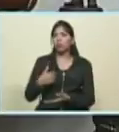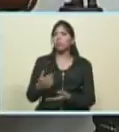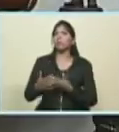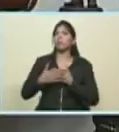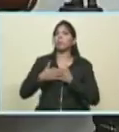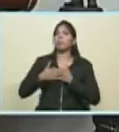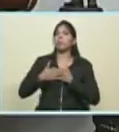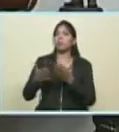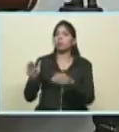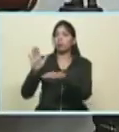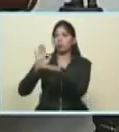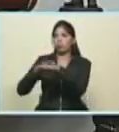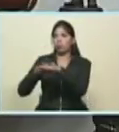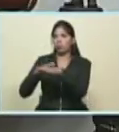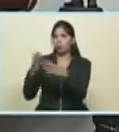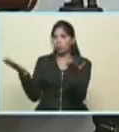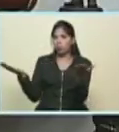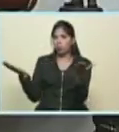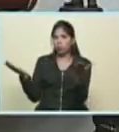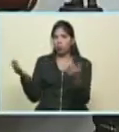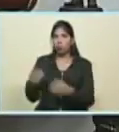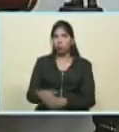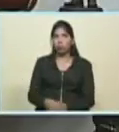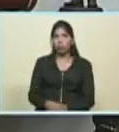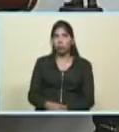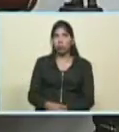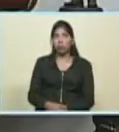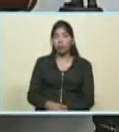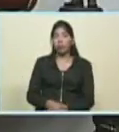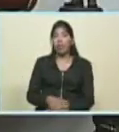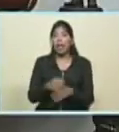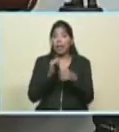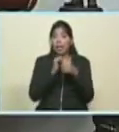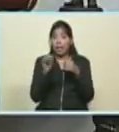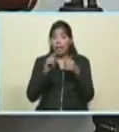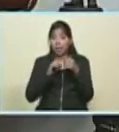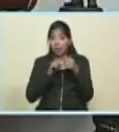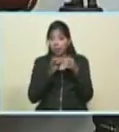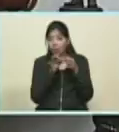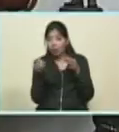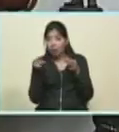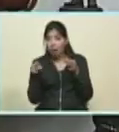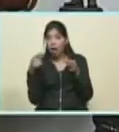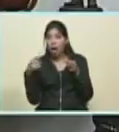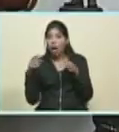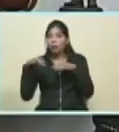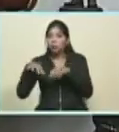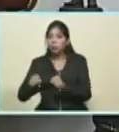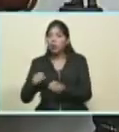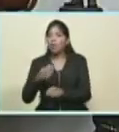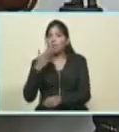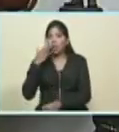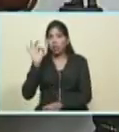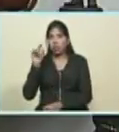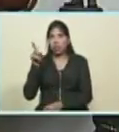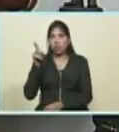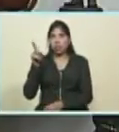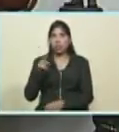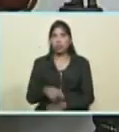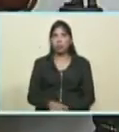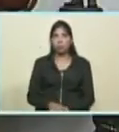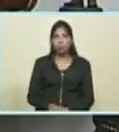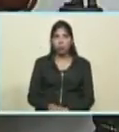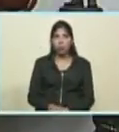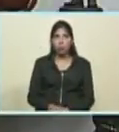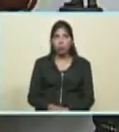para ayudarlo en las islas bajo dominio francés en el Caribe son nuestros hermanos caribeños también estamos listos para seguir